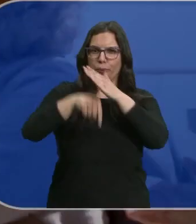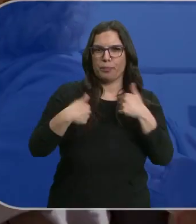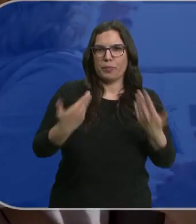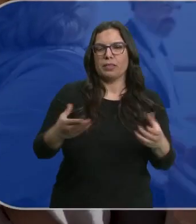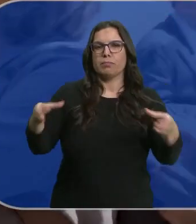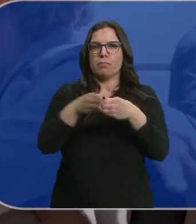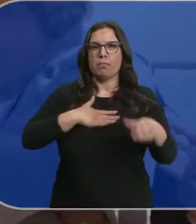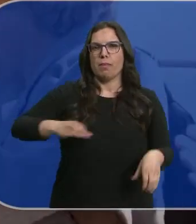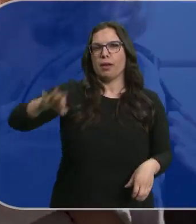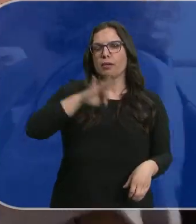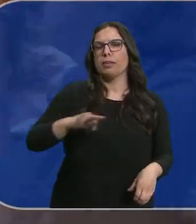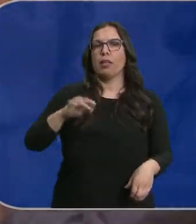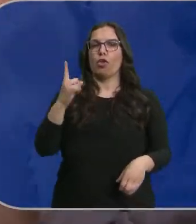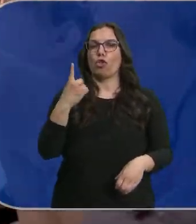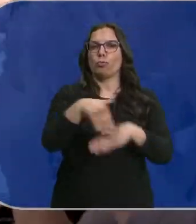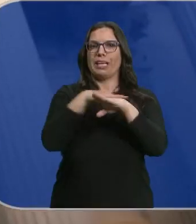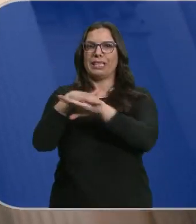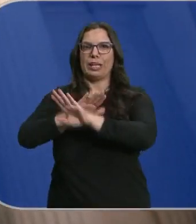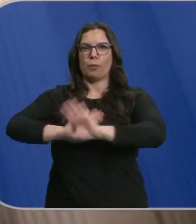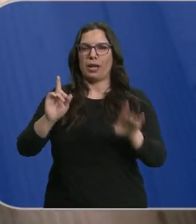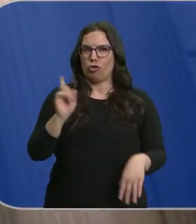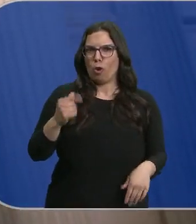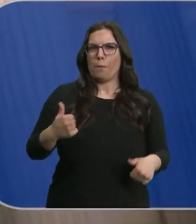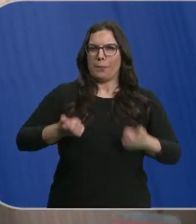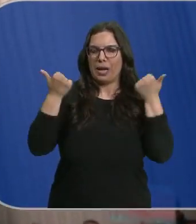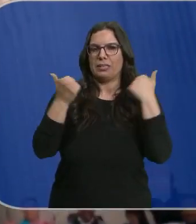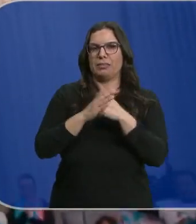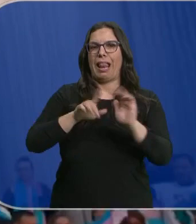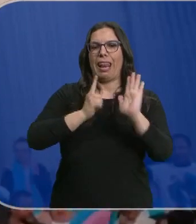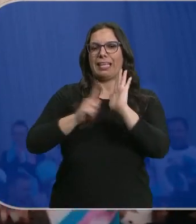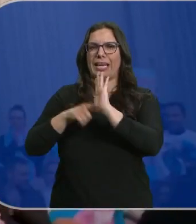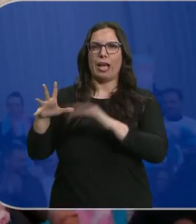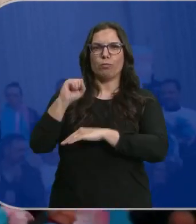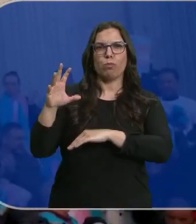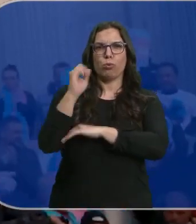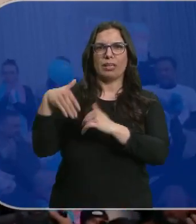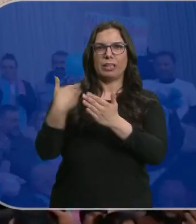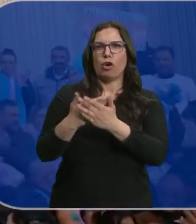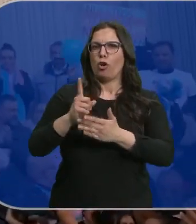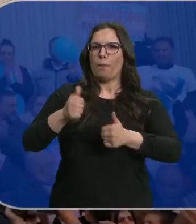más que un partido. Es mucho más que dos ministerios. Es mucho más que las leyes que ha conseguido.